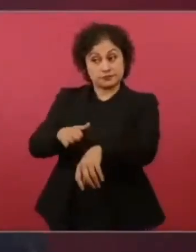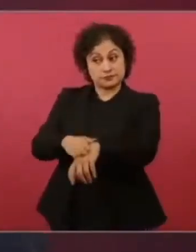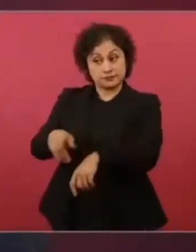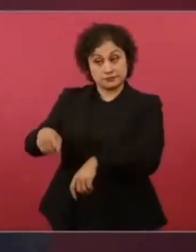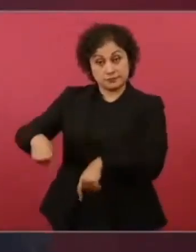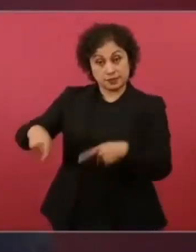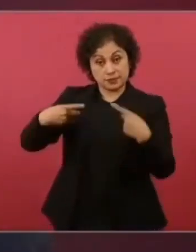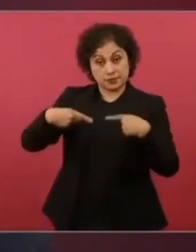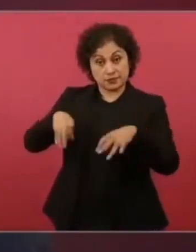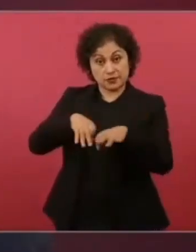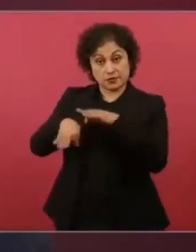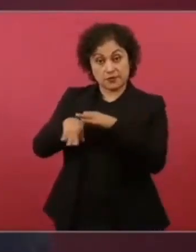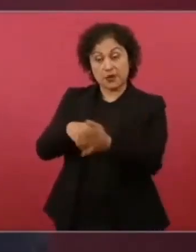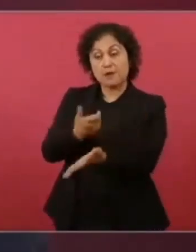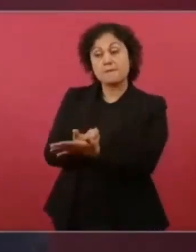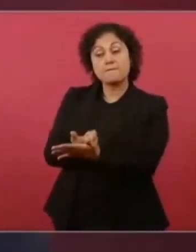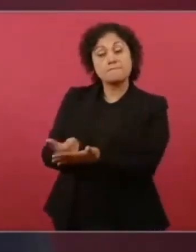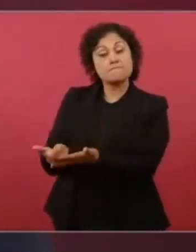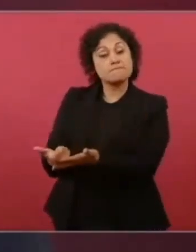trabajadores.